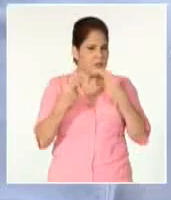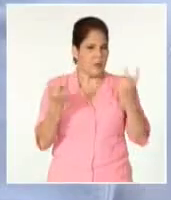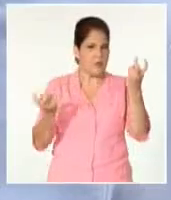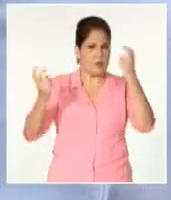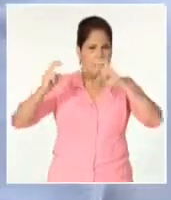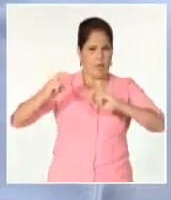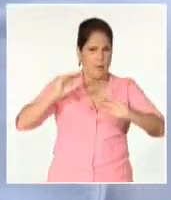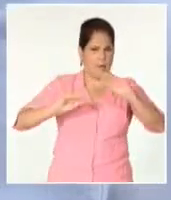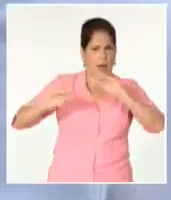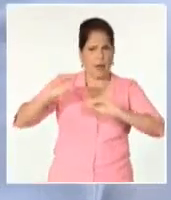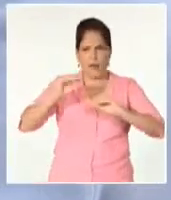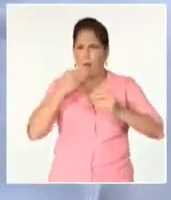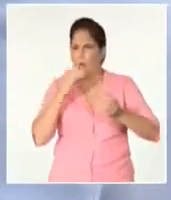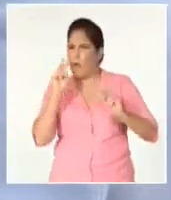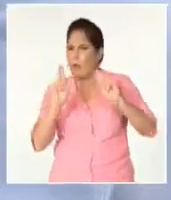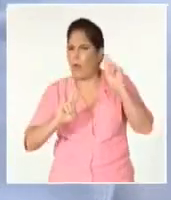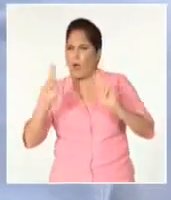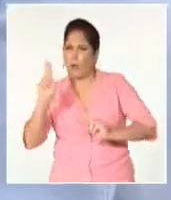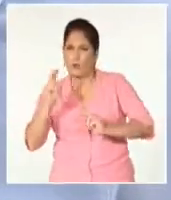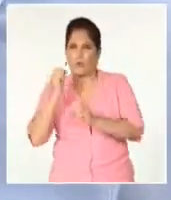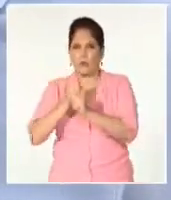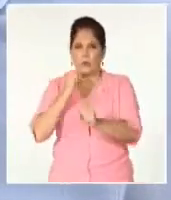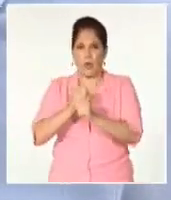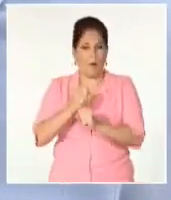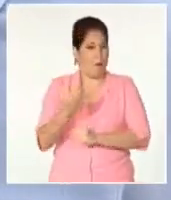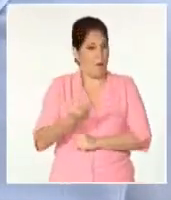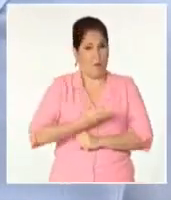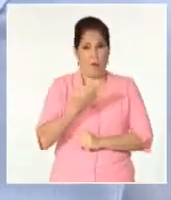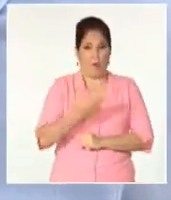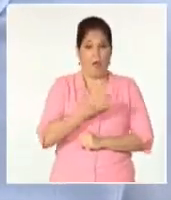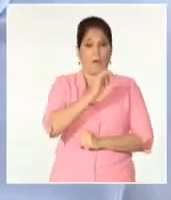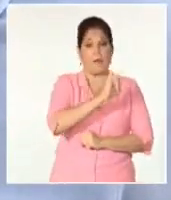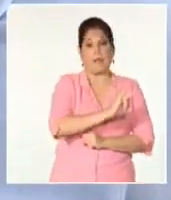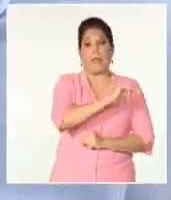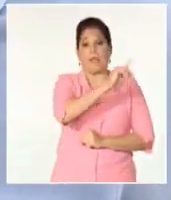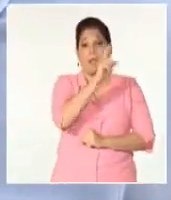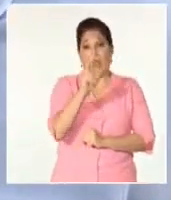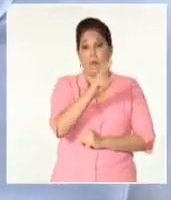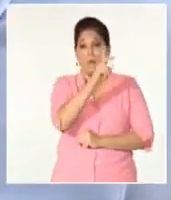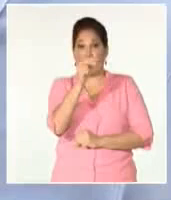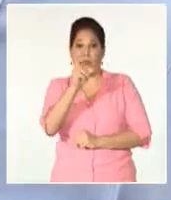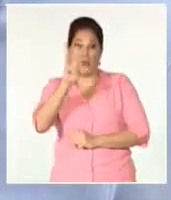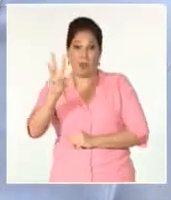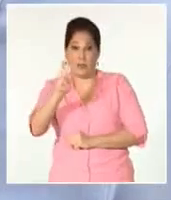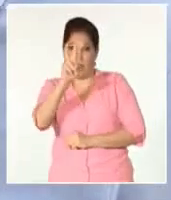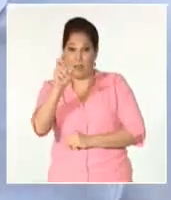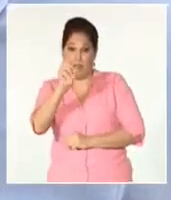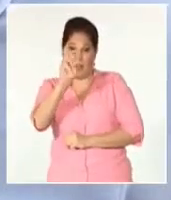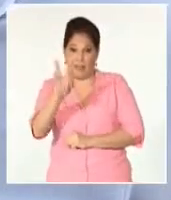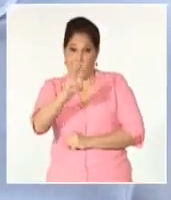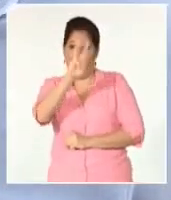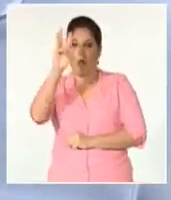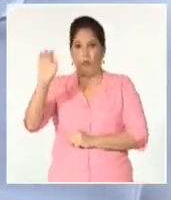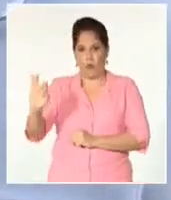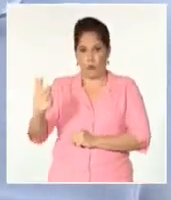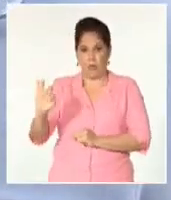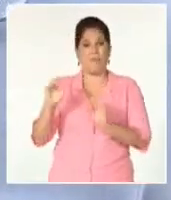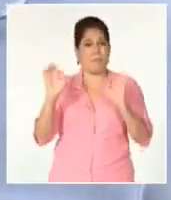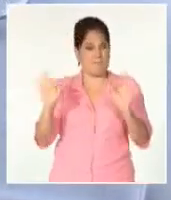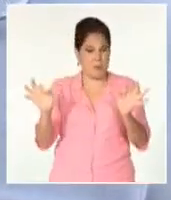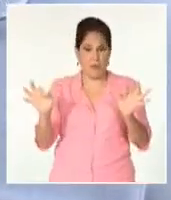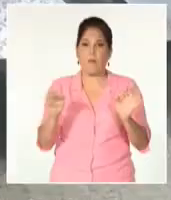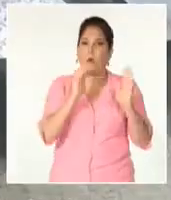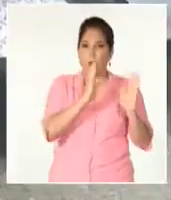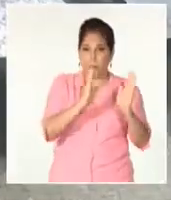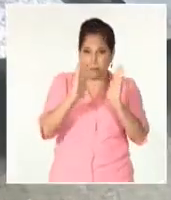trabajo dinámico, trabajando de 7 a 3, 3 a 11 y de 8 a 7, y ellos estaban dispuestos para dar un círculo a la distribución